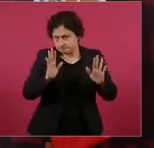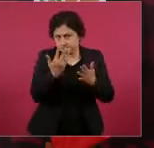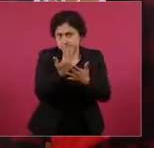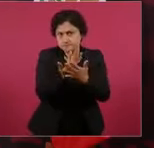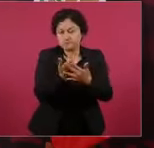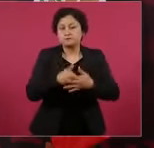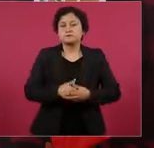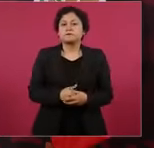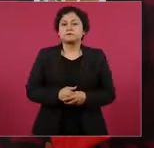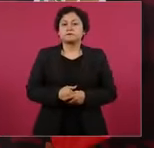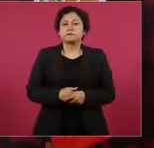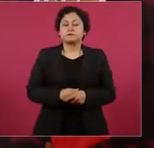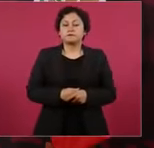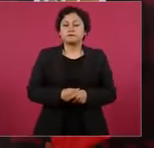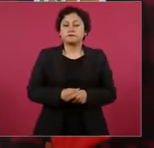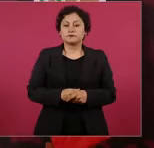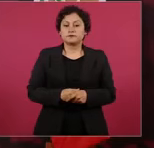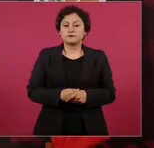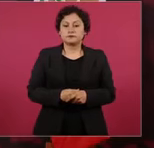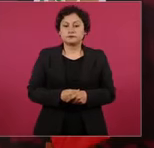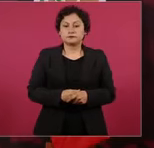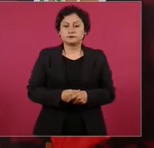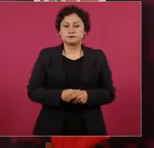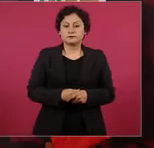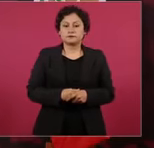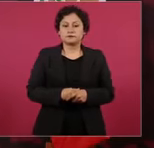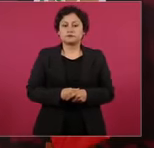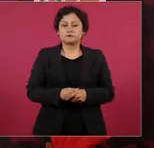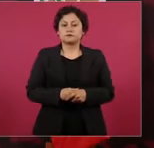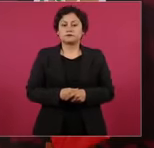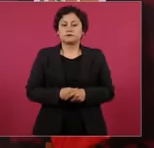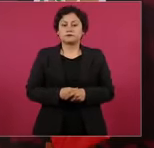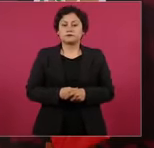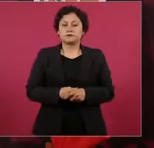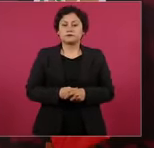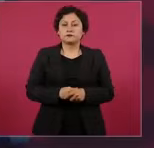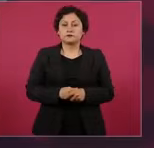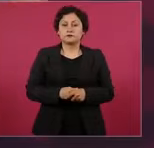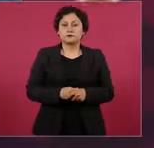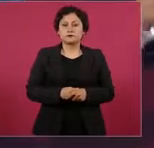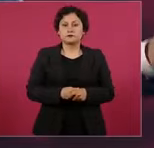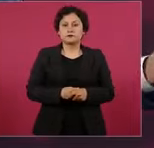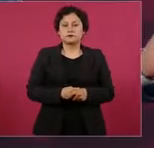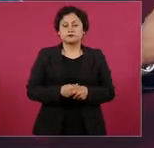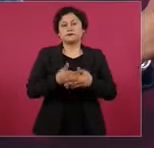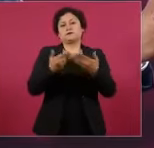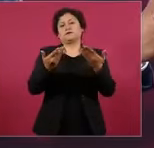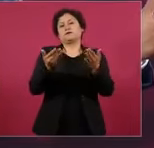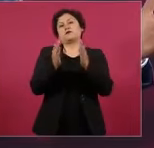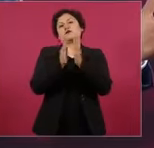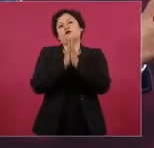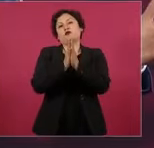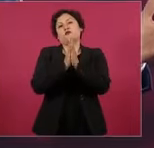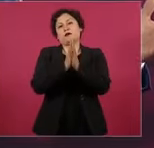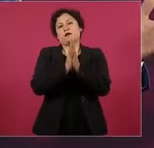Y que ya no se esté presionando a los del Consejo